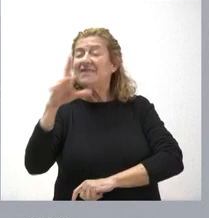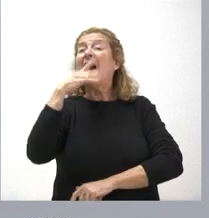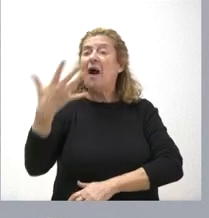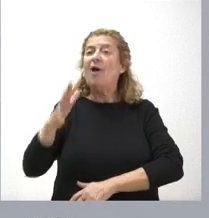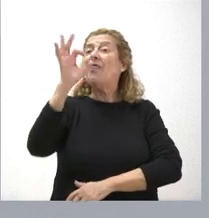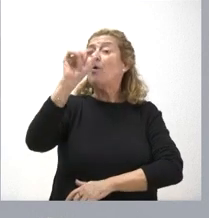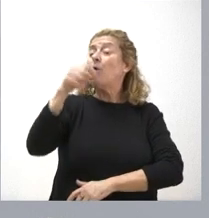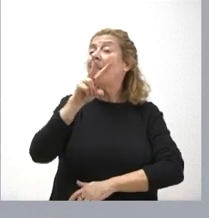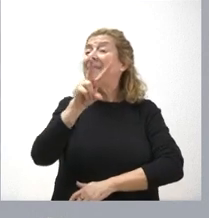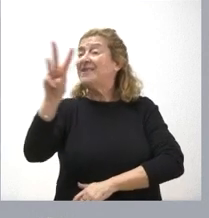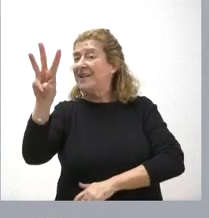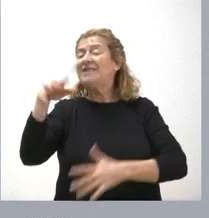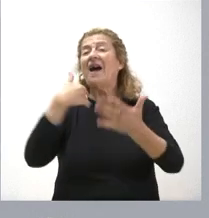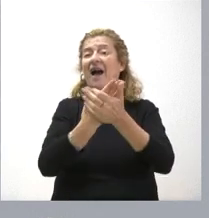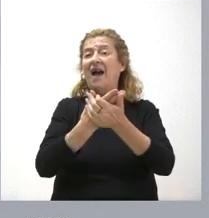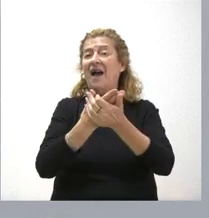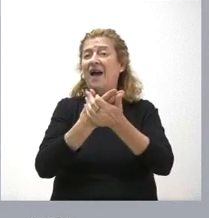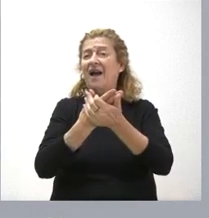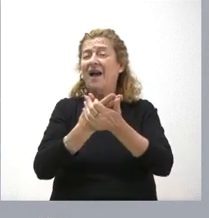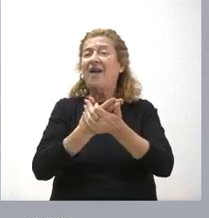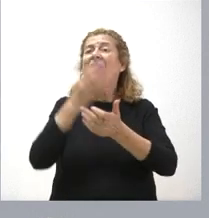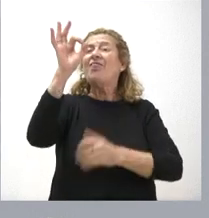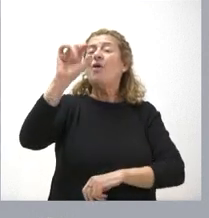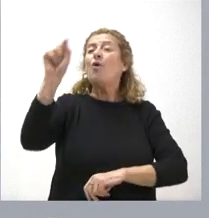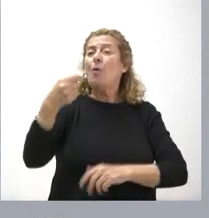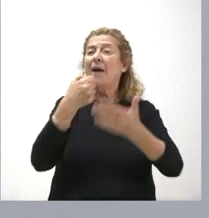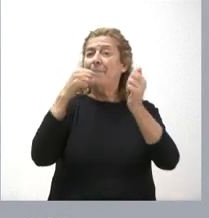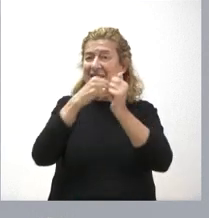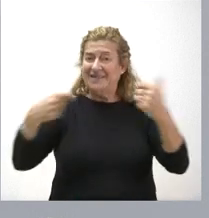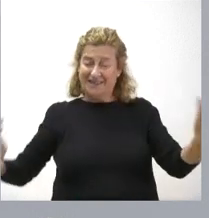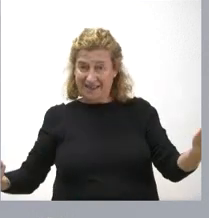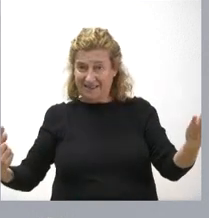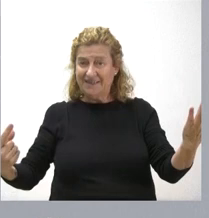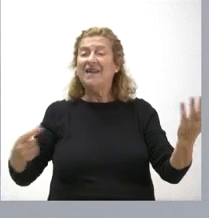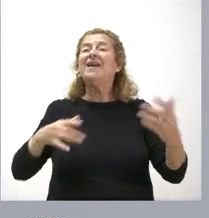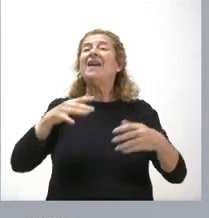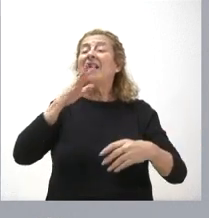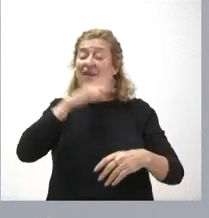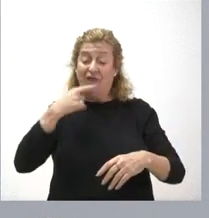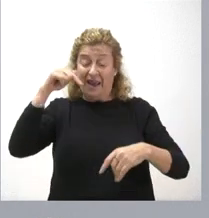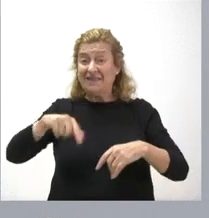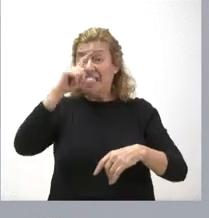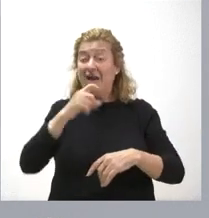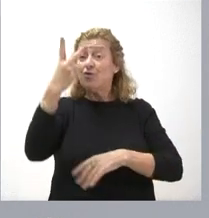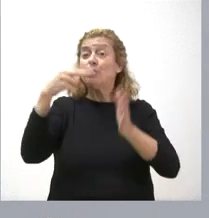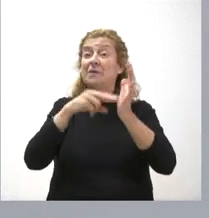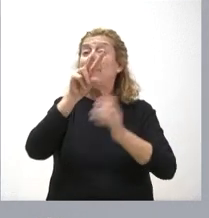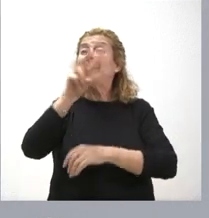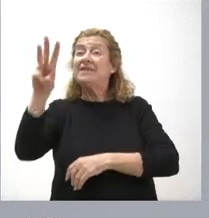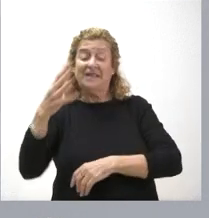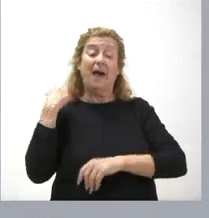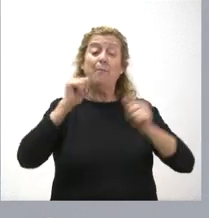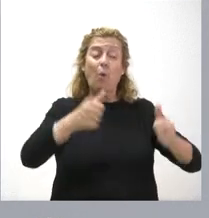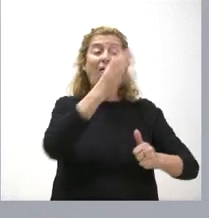0,23 euros a 0,26. En definitiva, en este año 2003 hemos pasado de 19